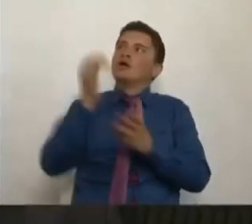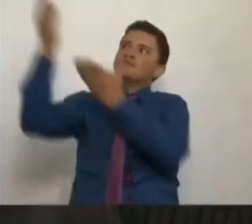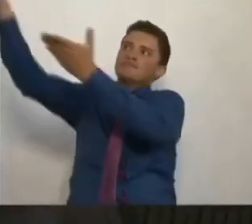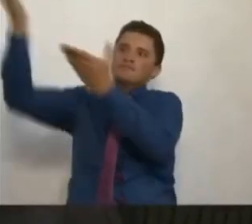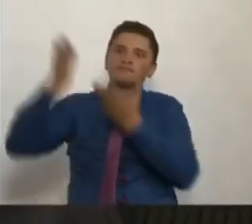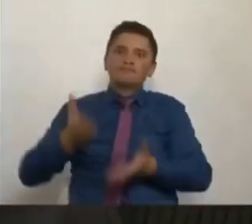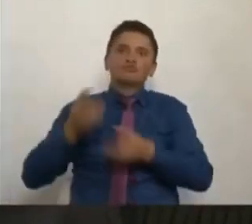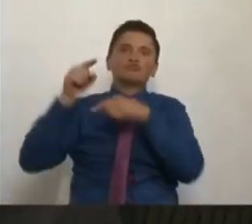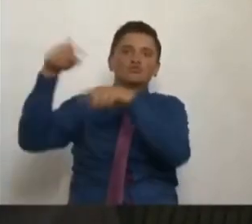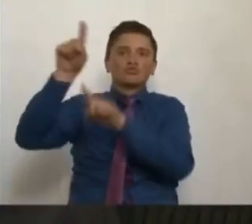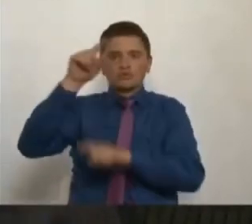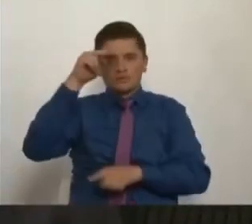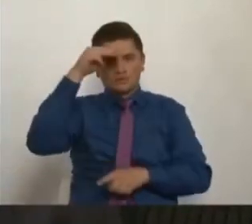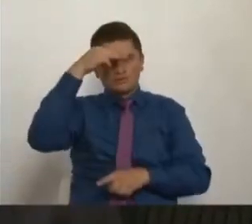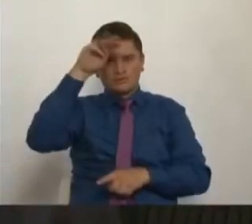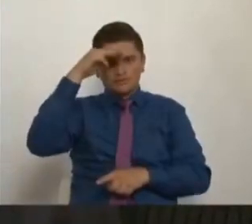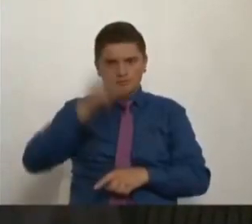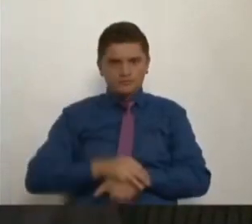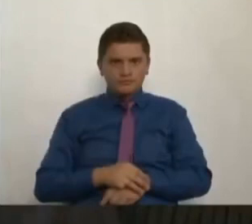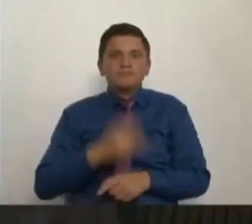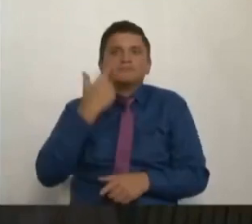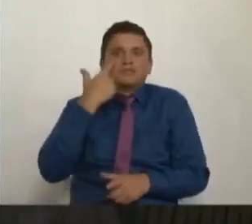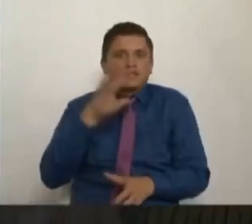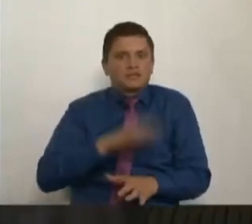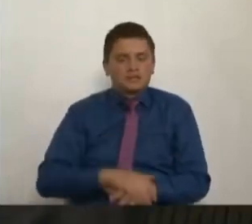de la costa del Golfo de Estados Unidos de México.